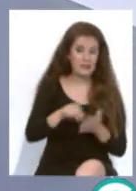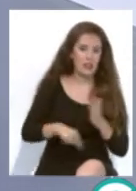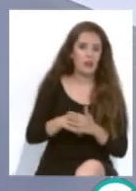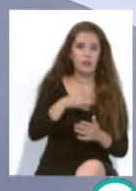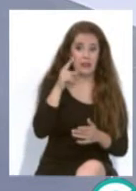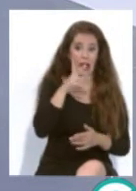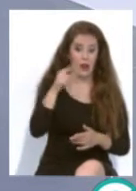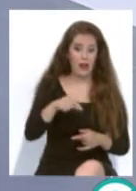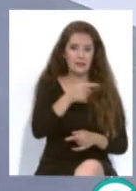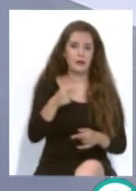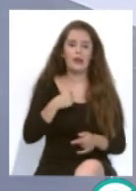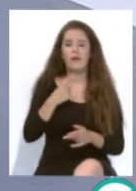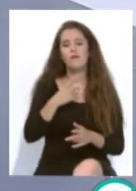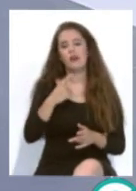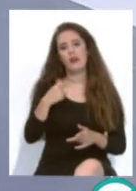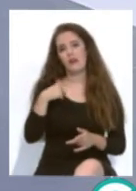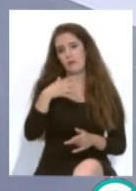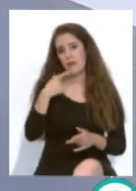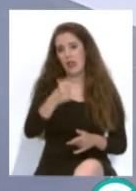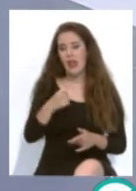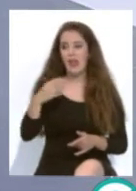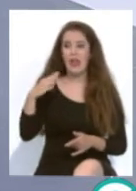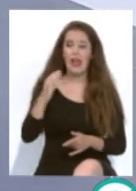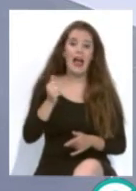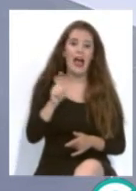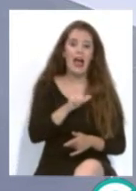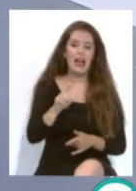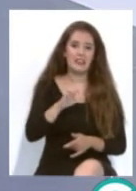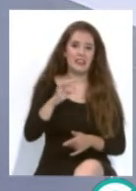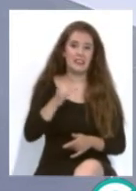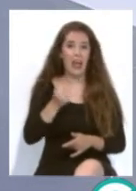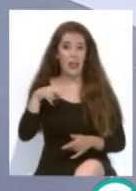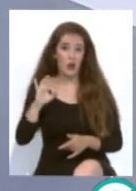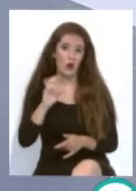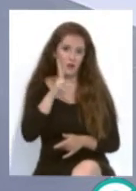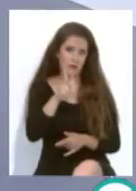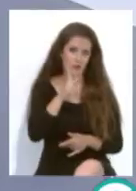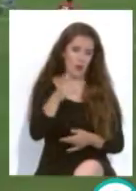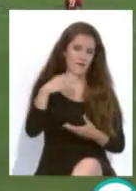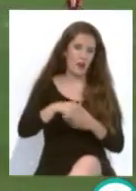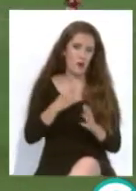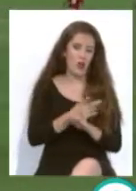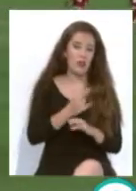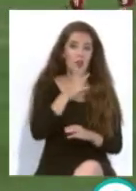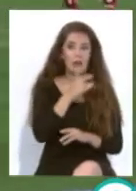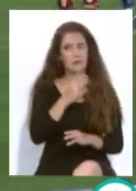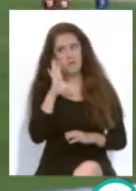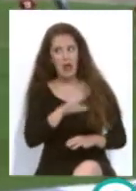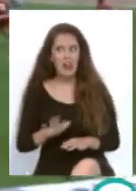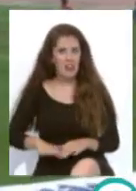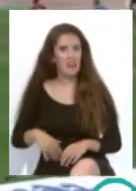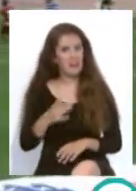Cayetano Quintero, el delantero centro del Recreativo de Huelva, que bueno, parece ser que ahí apunta buenas maneras